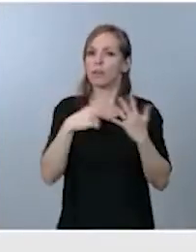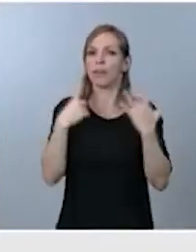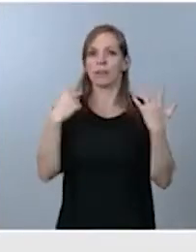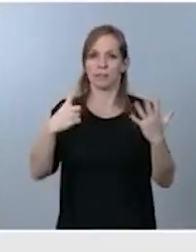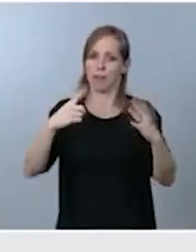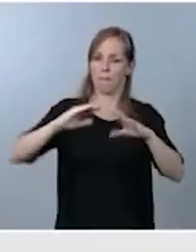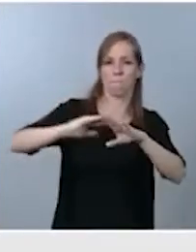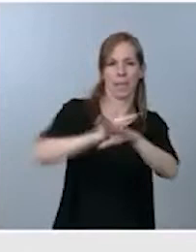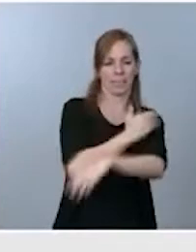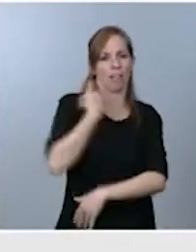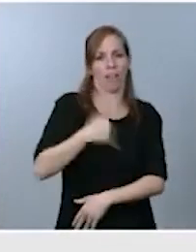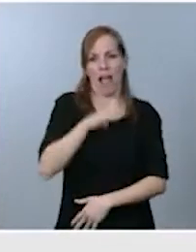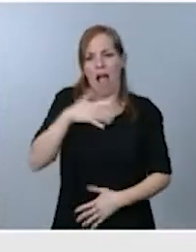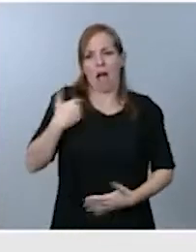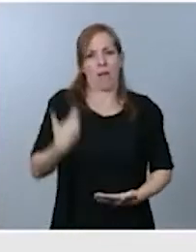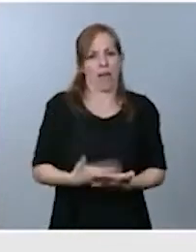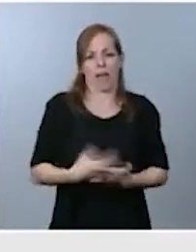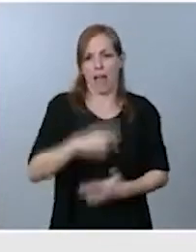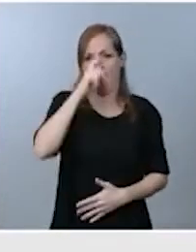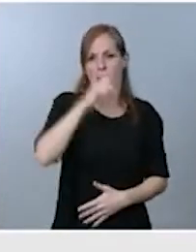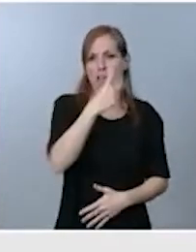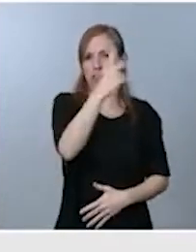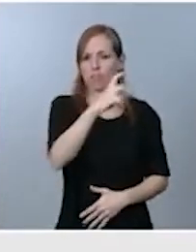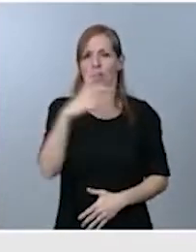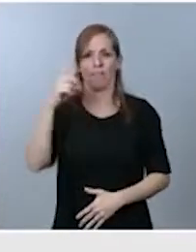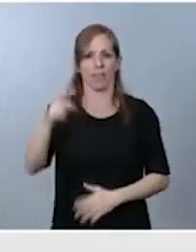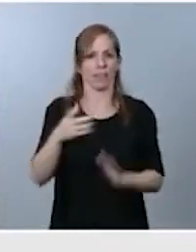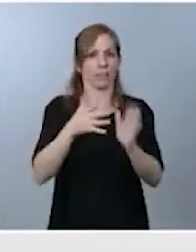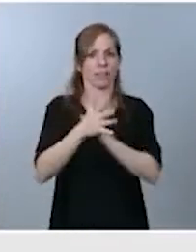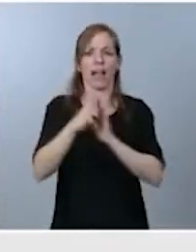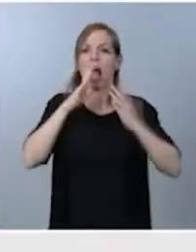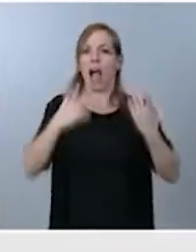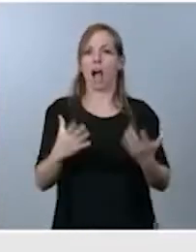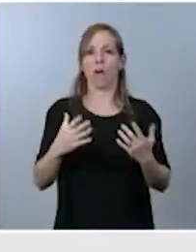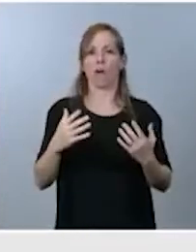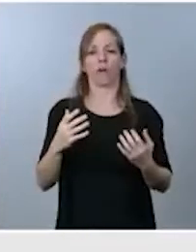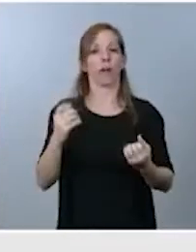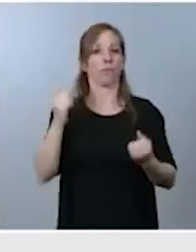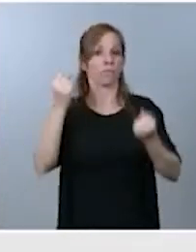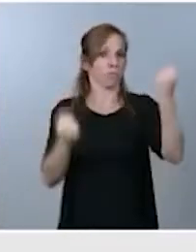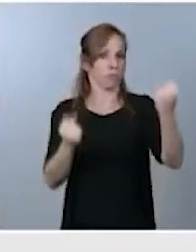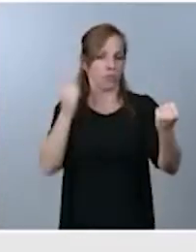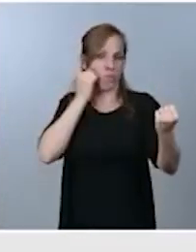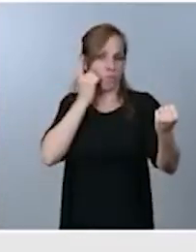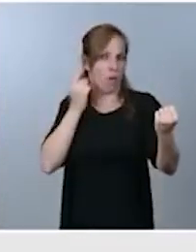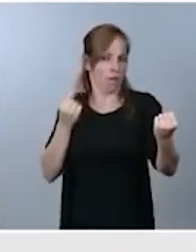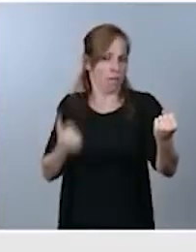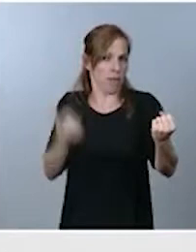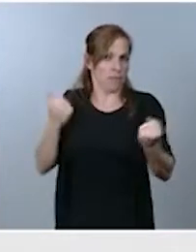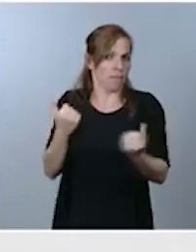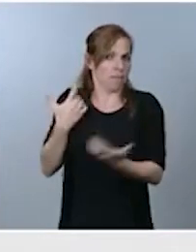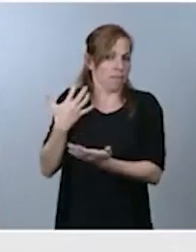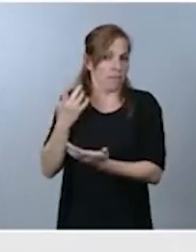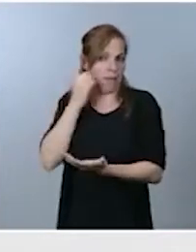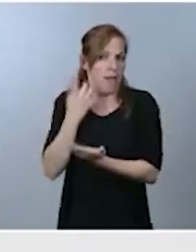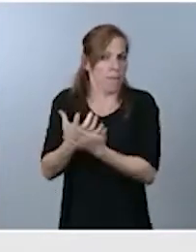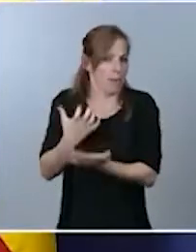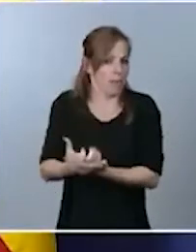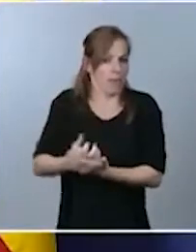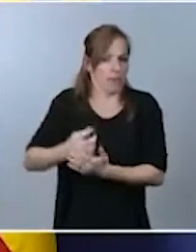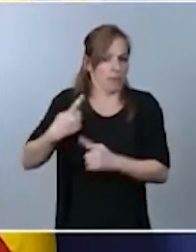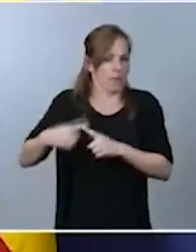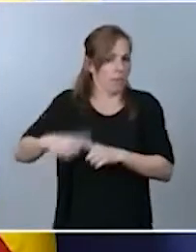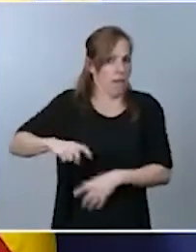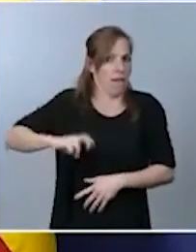2020 con una nueva comunicación vía telefonía móvil con más aplicaciones, etc. Por lo dicho,